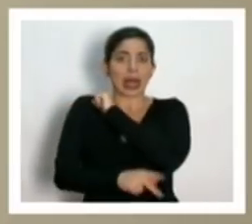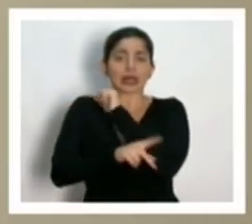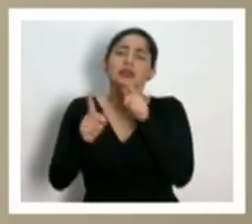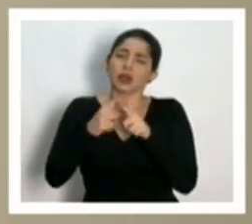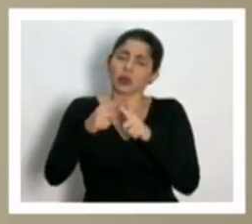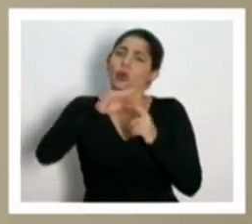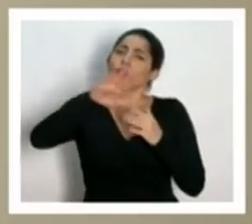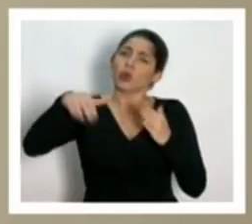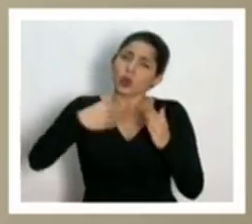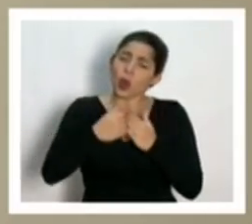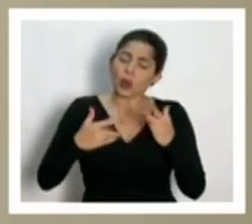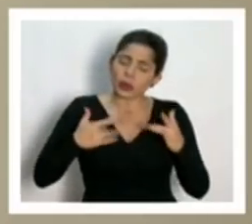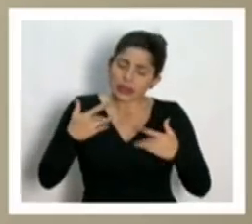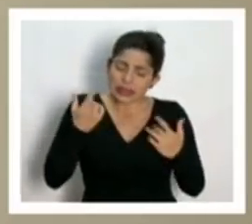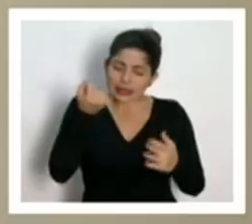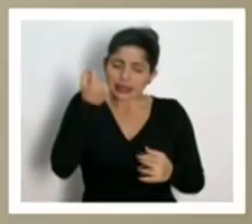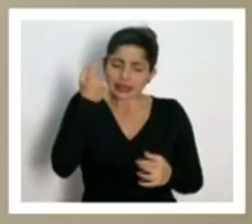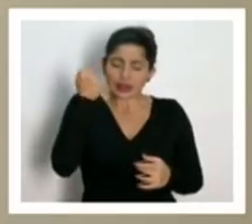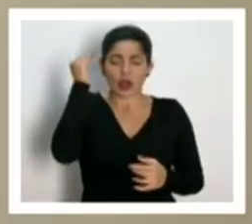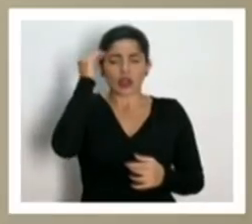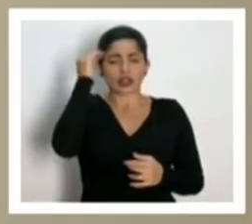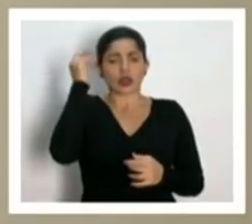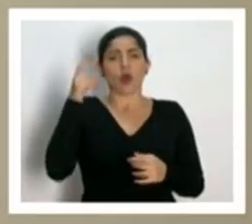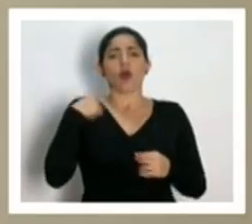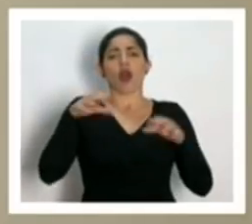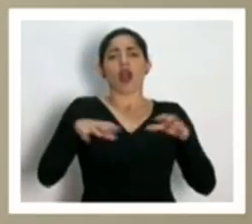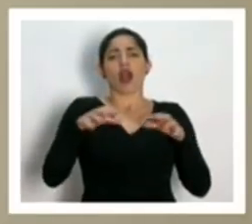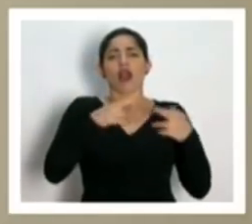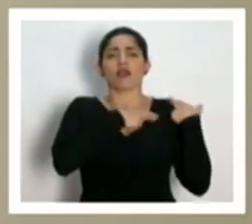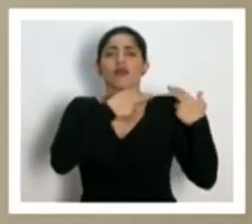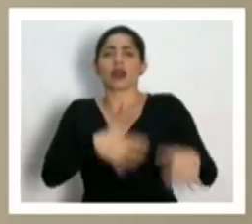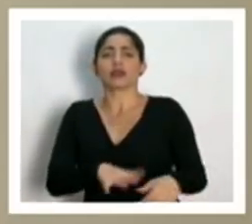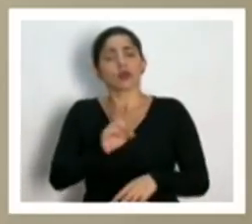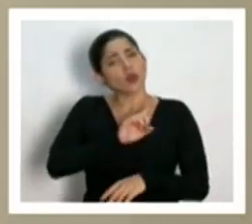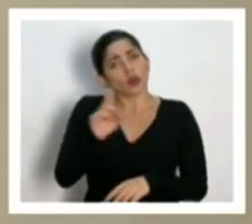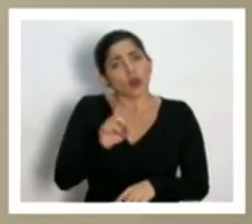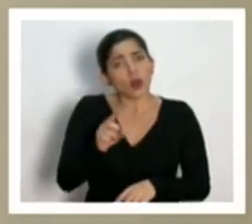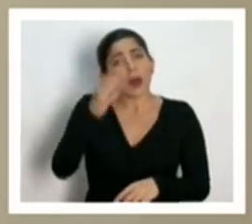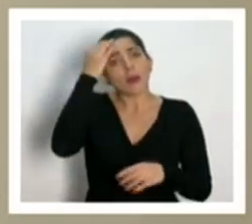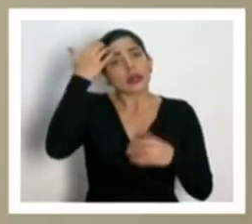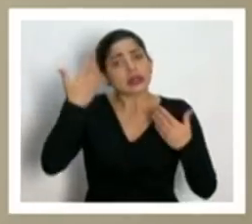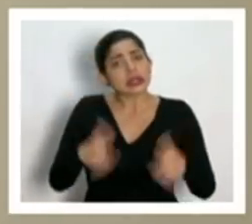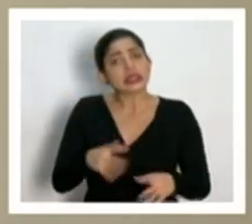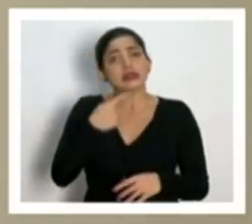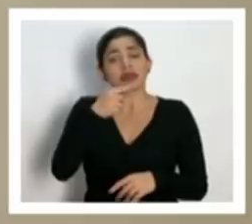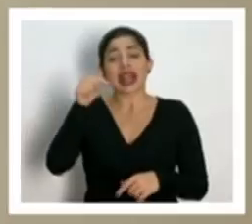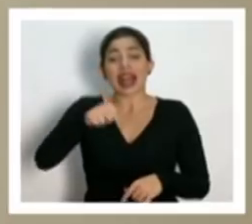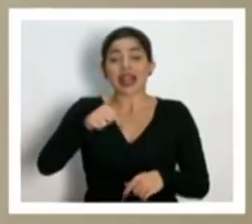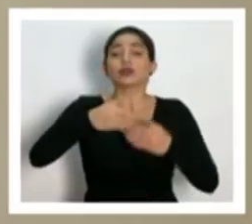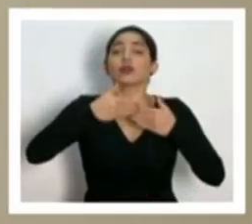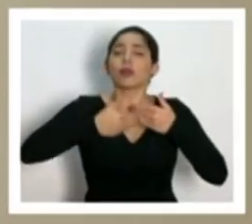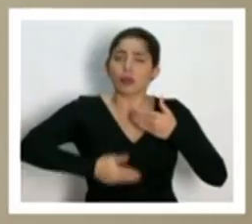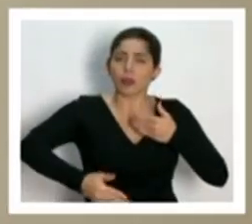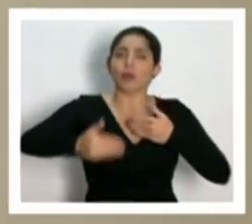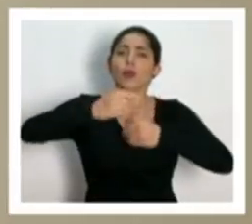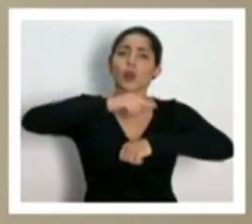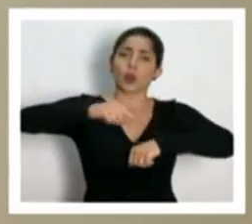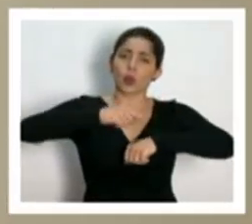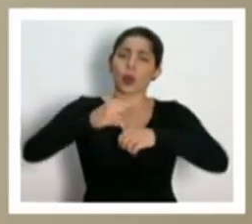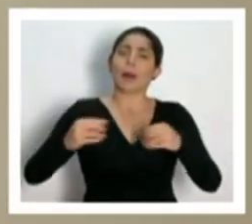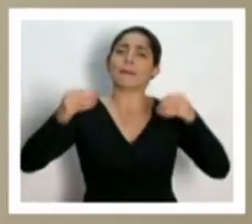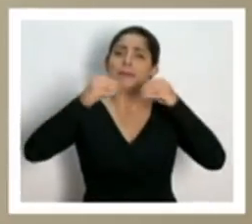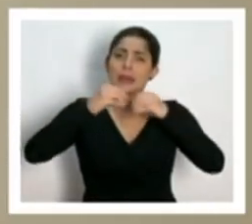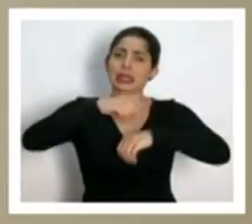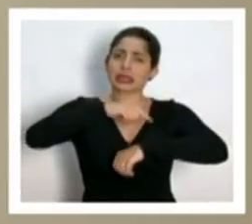seamos todos sensibles, seamos conscientes, no actuemos irresponsablemente, porque ya indicamos esto va a prolongarse por más